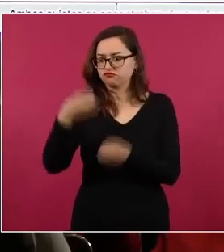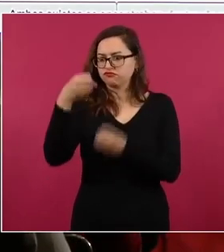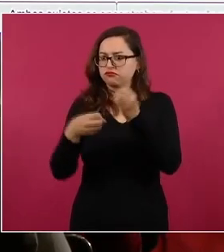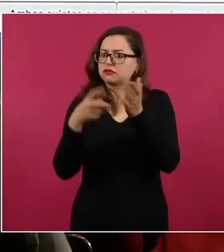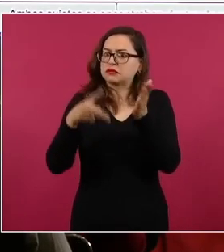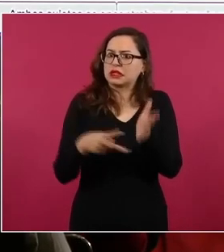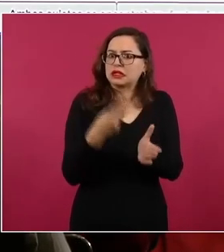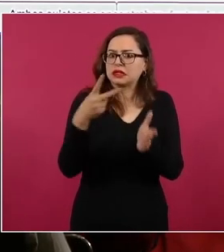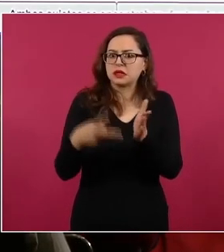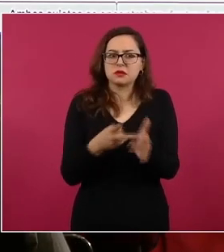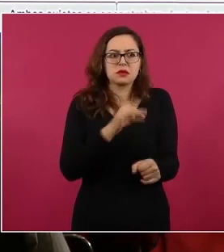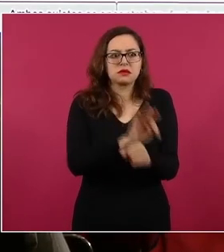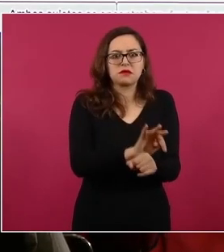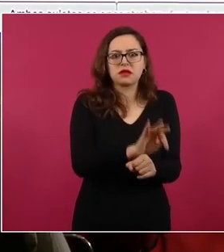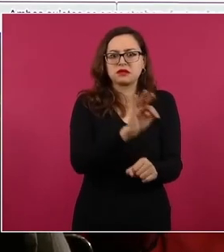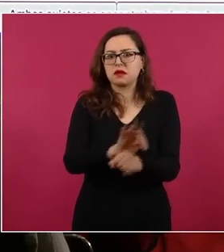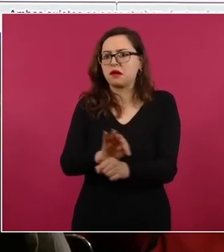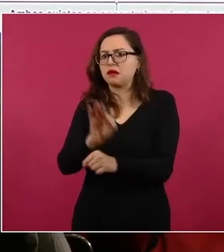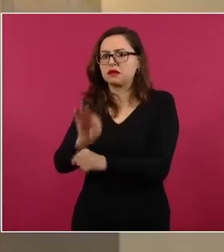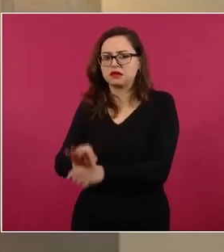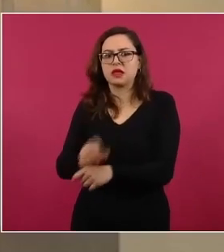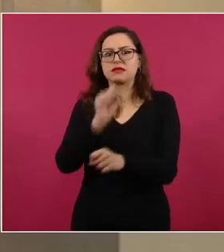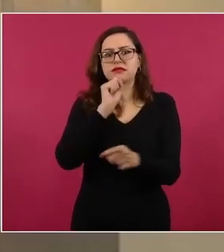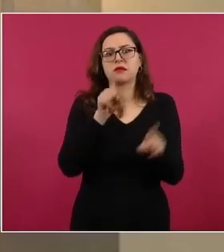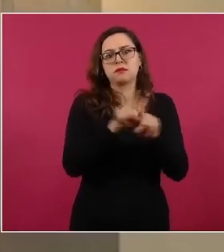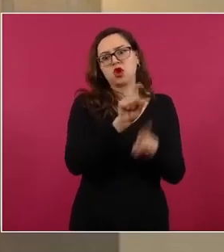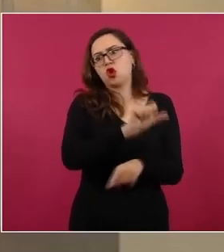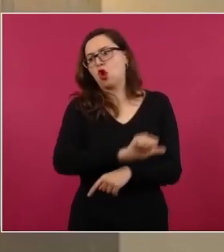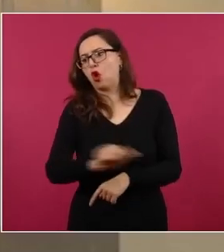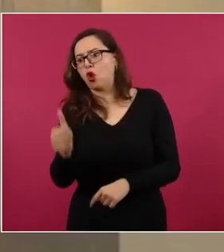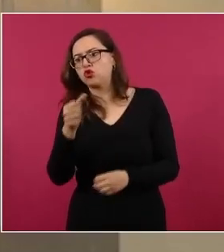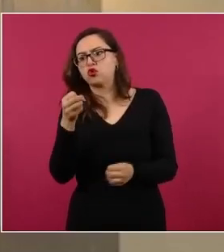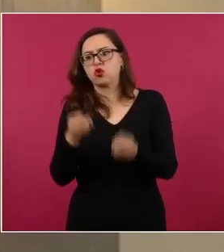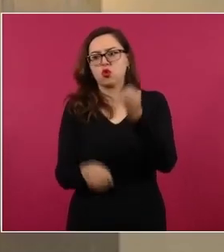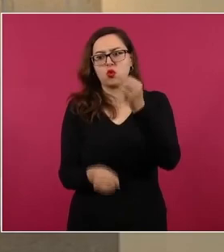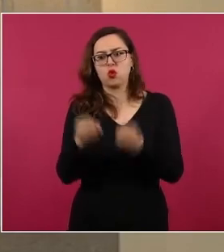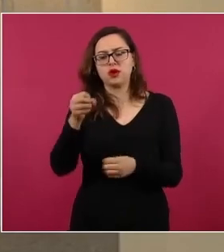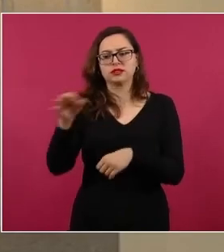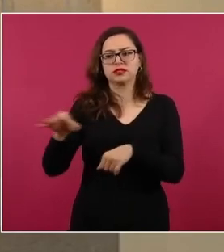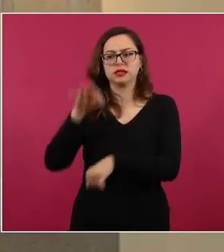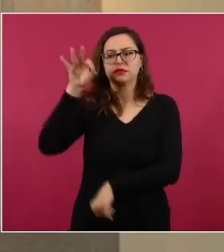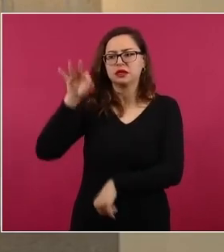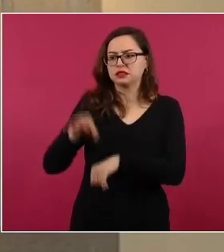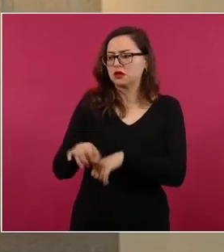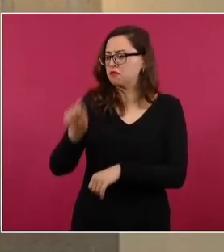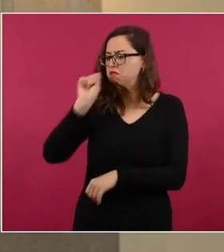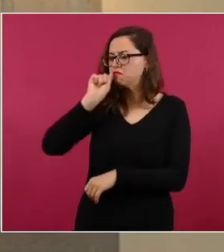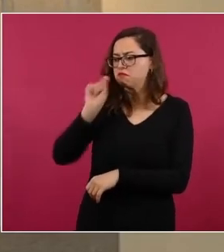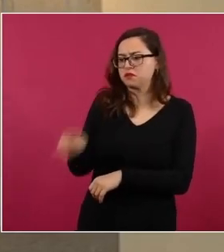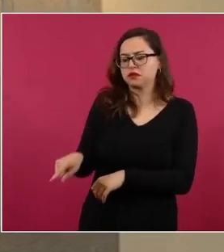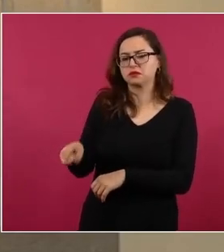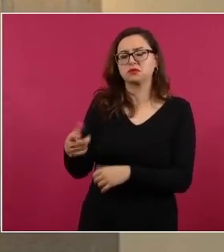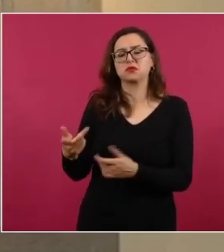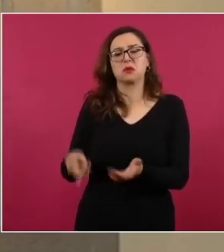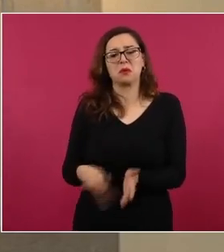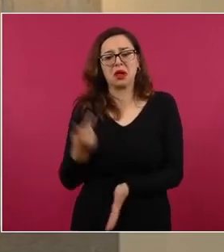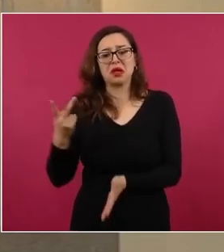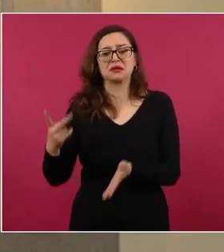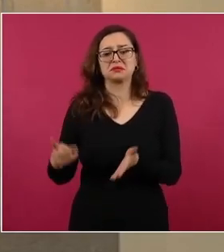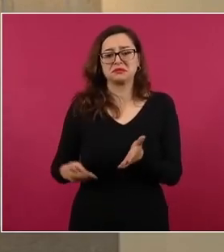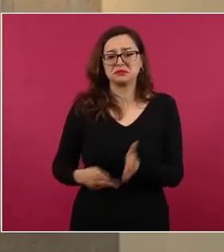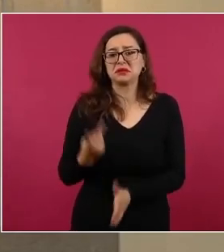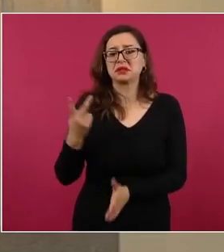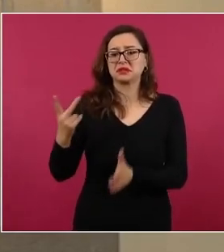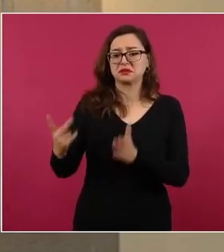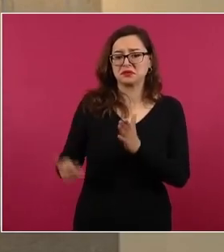Ordorica, del juzgado segundo de la penal del distrito de Bravos en Chilpancingo, él ha exonerado en